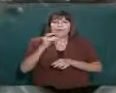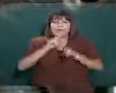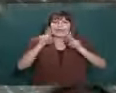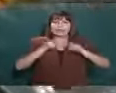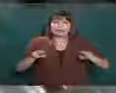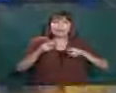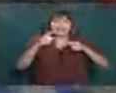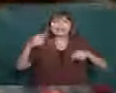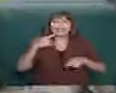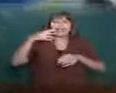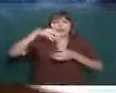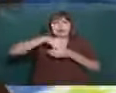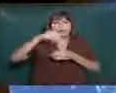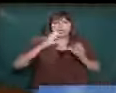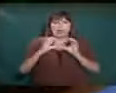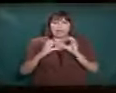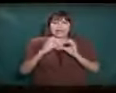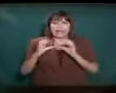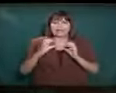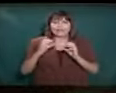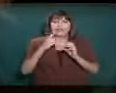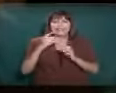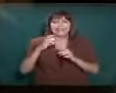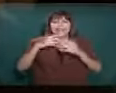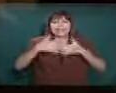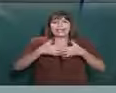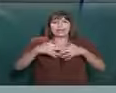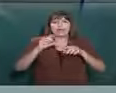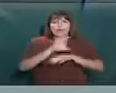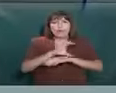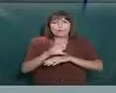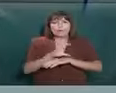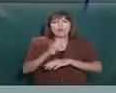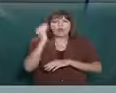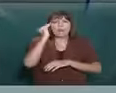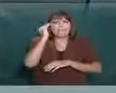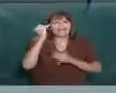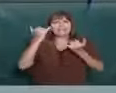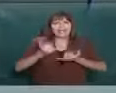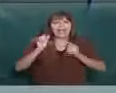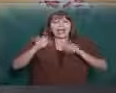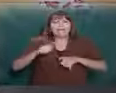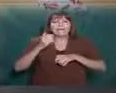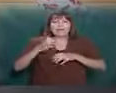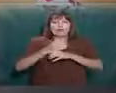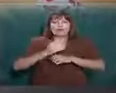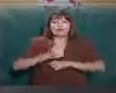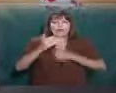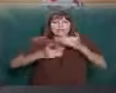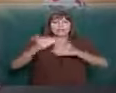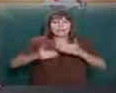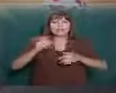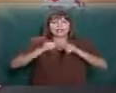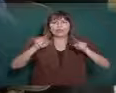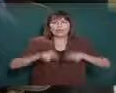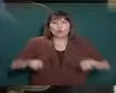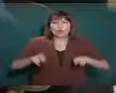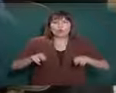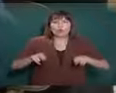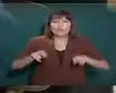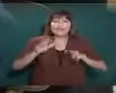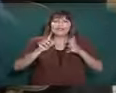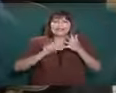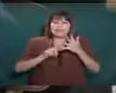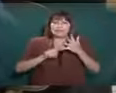forma electrónica, que incluya comunicaciones y equipo de cómputo con capacidad para la ejecución del proceso electrónico.